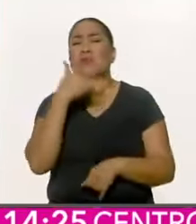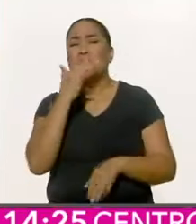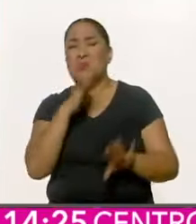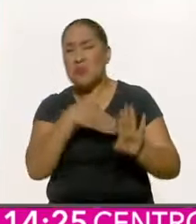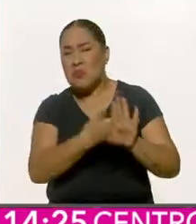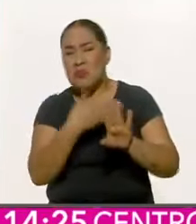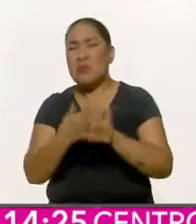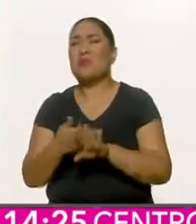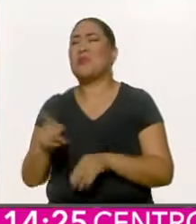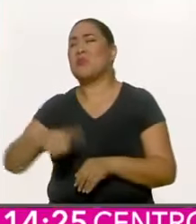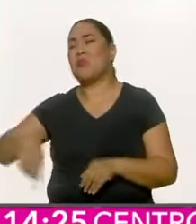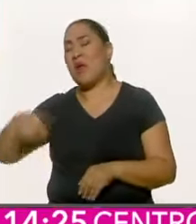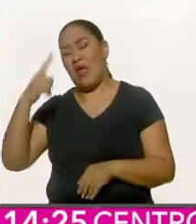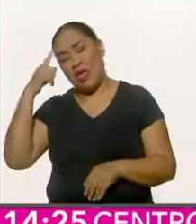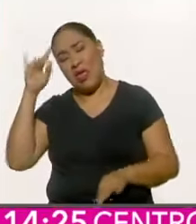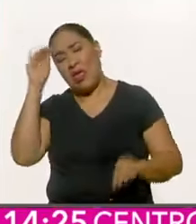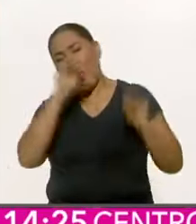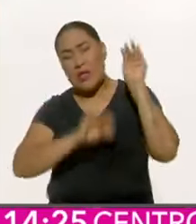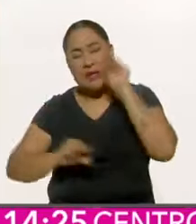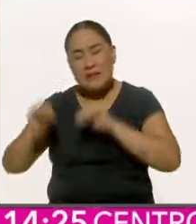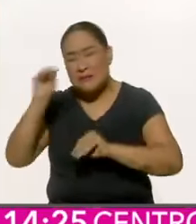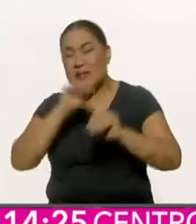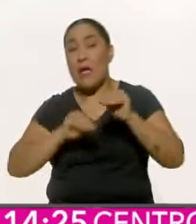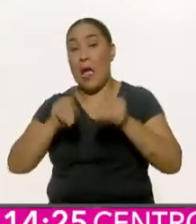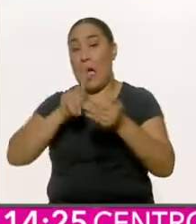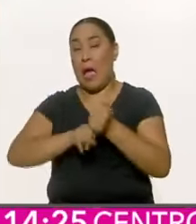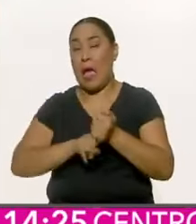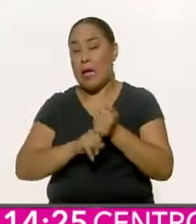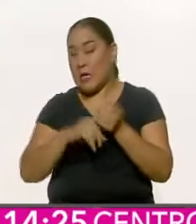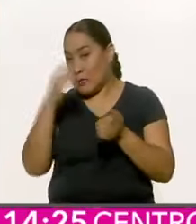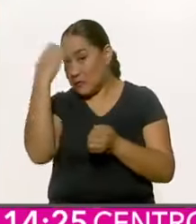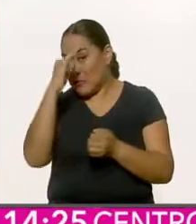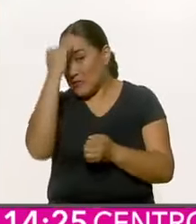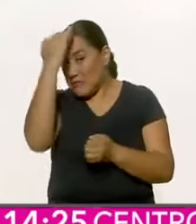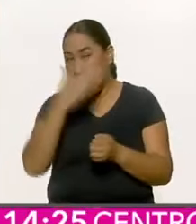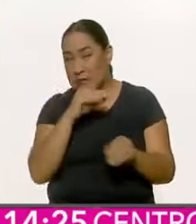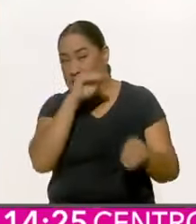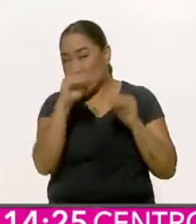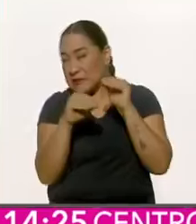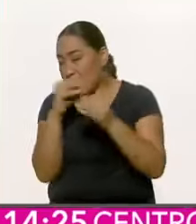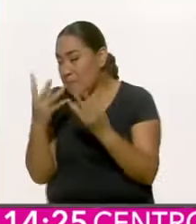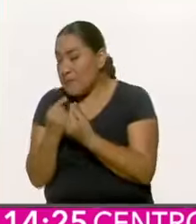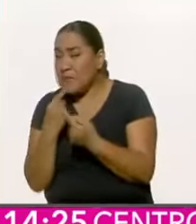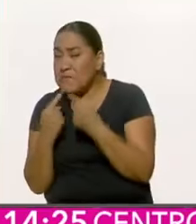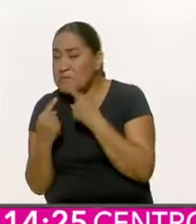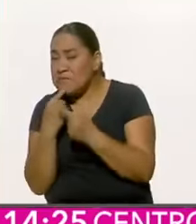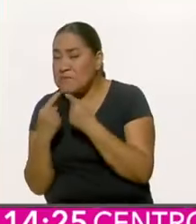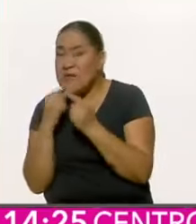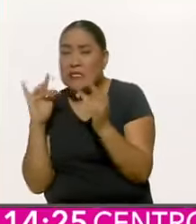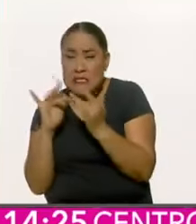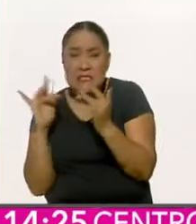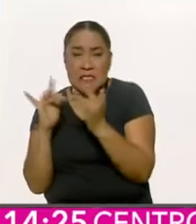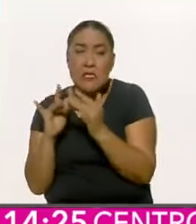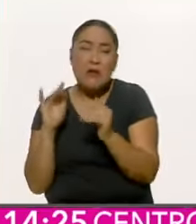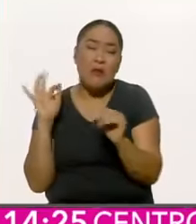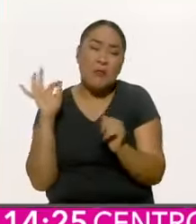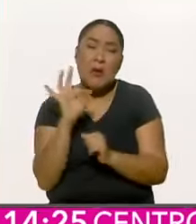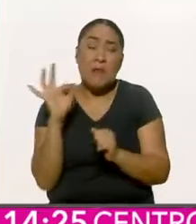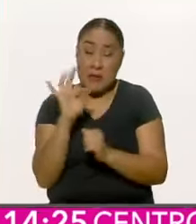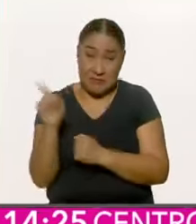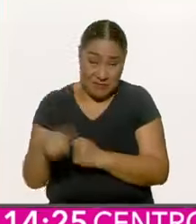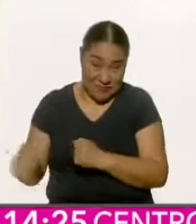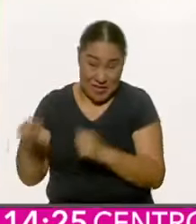psicólogos de masas, expertos en imagen pública y un tropel de asesores en comunicación, los